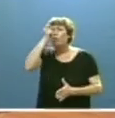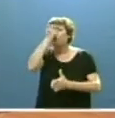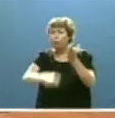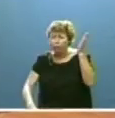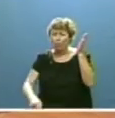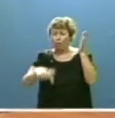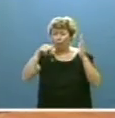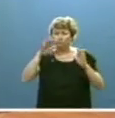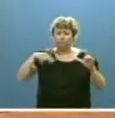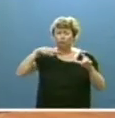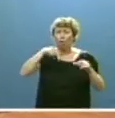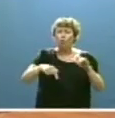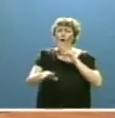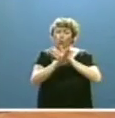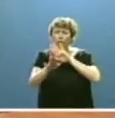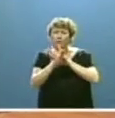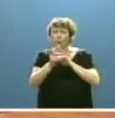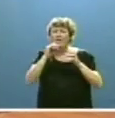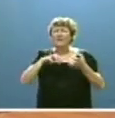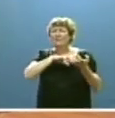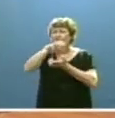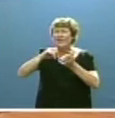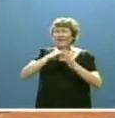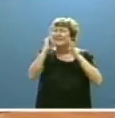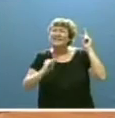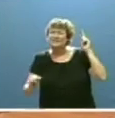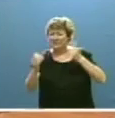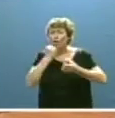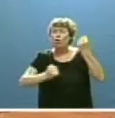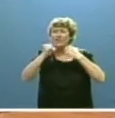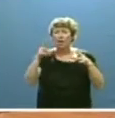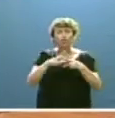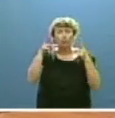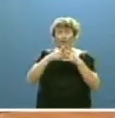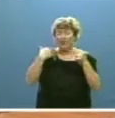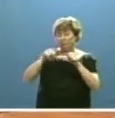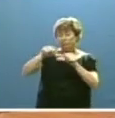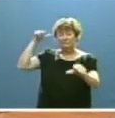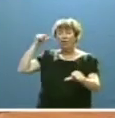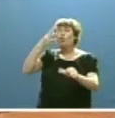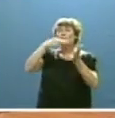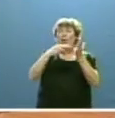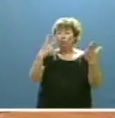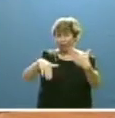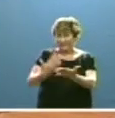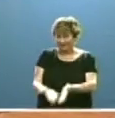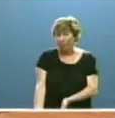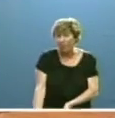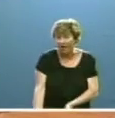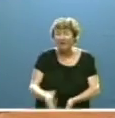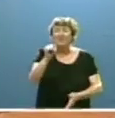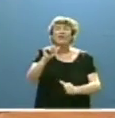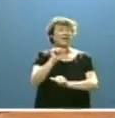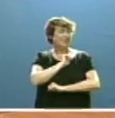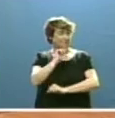hoy sigue teniendo entre nosotros la crisis económica y social que hemos sufrido desde 2008 y la